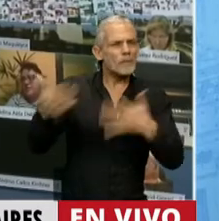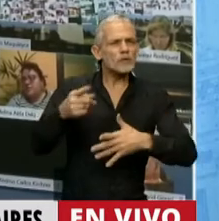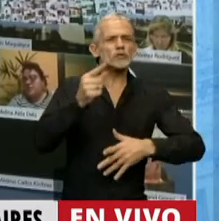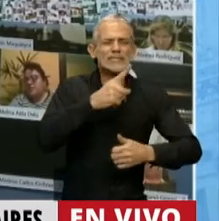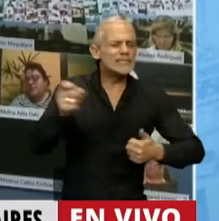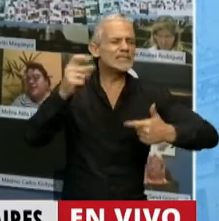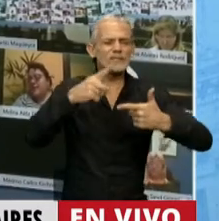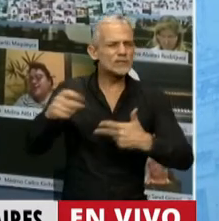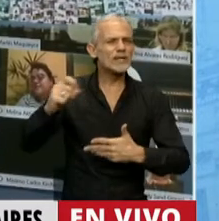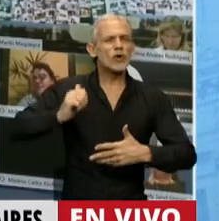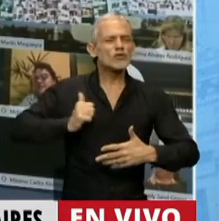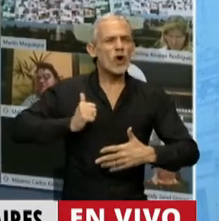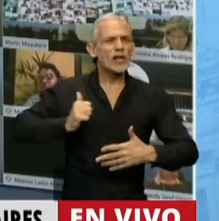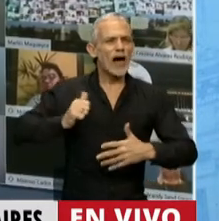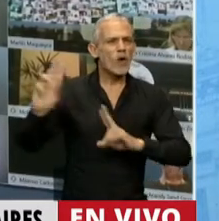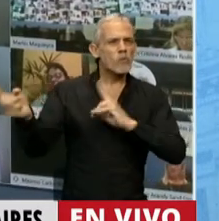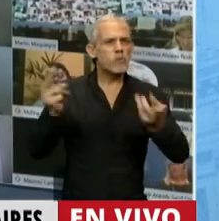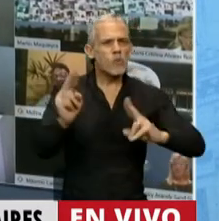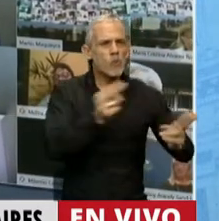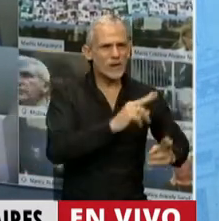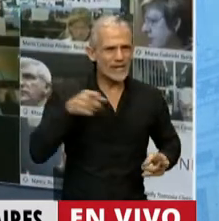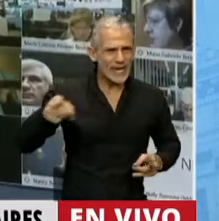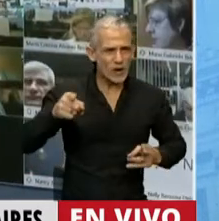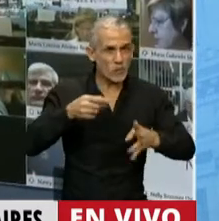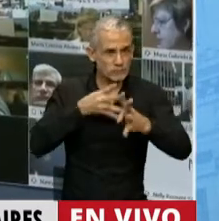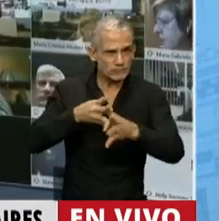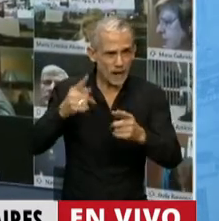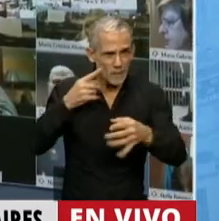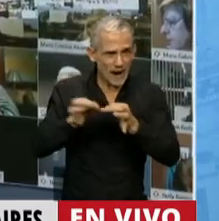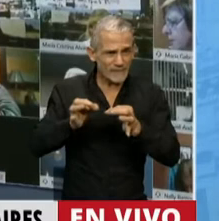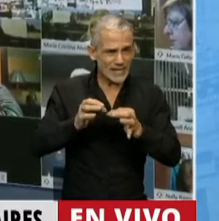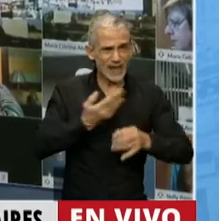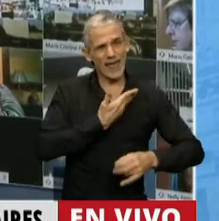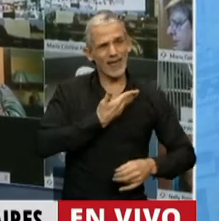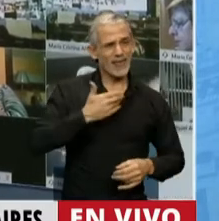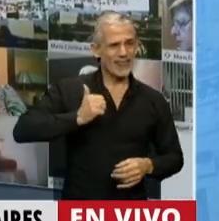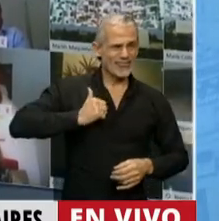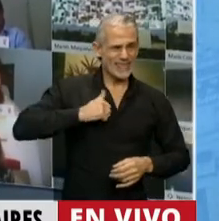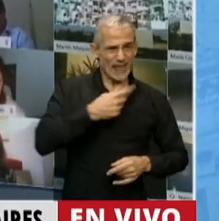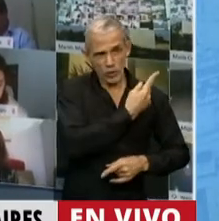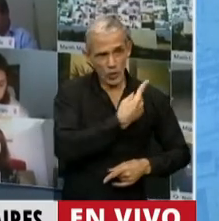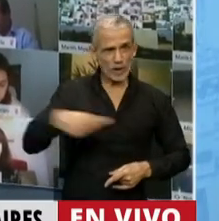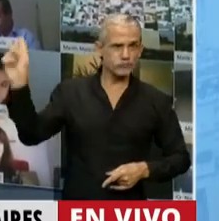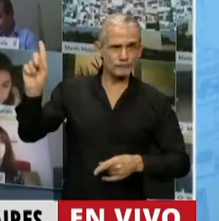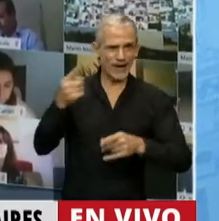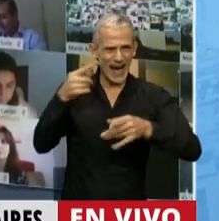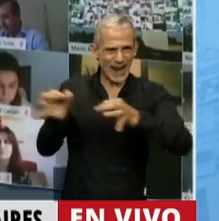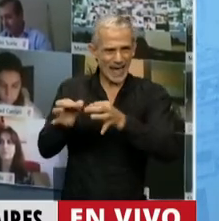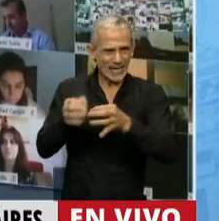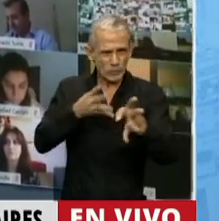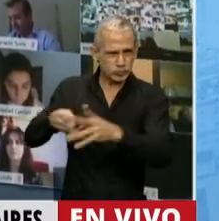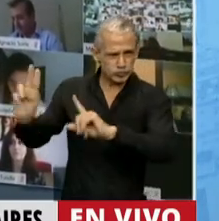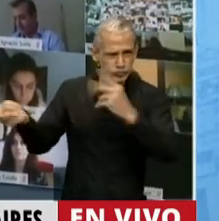que dieron su vida en las islas enviados por la dictadura a la peor de las situaciones y luego a los